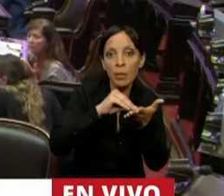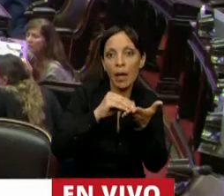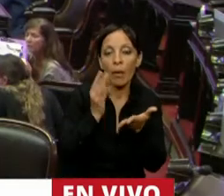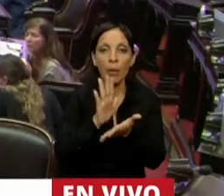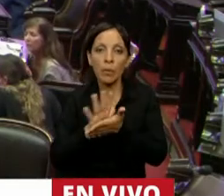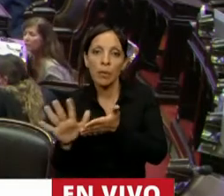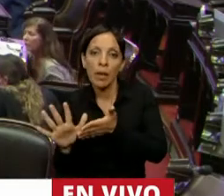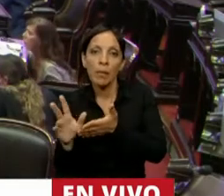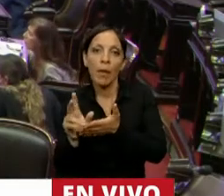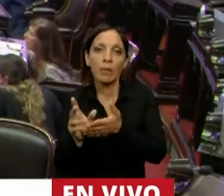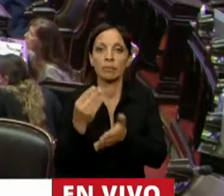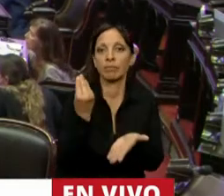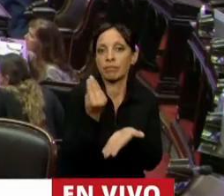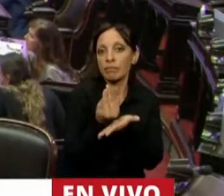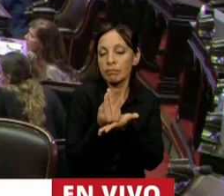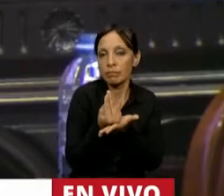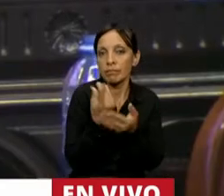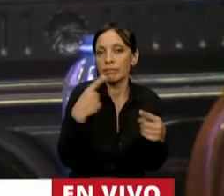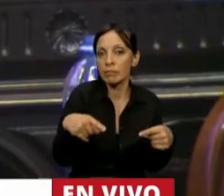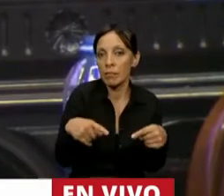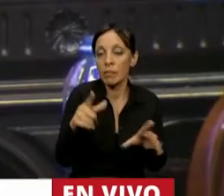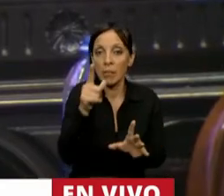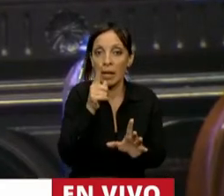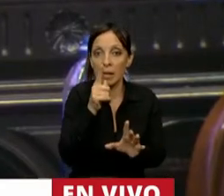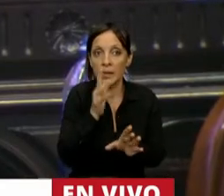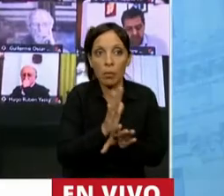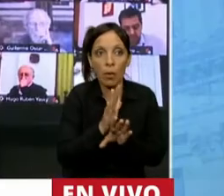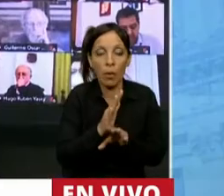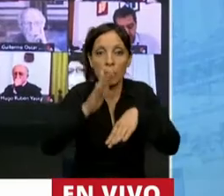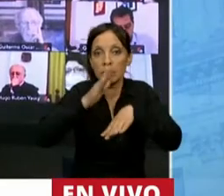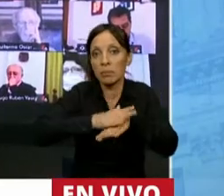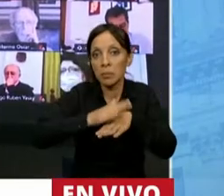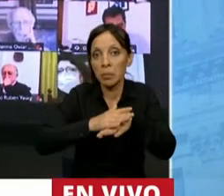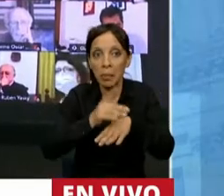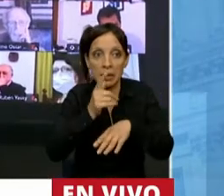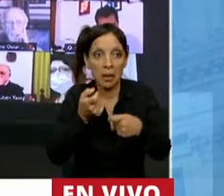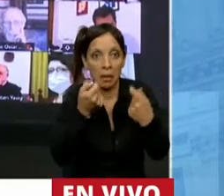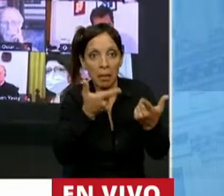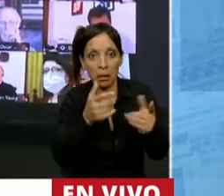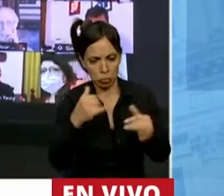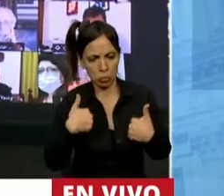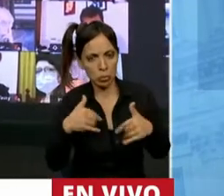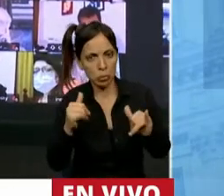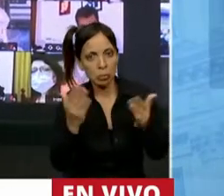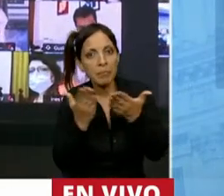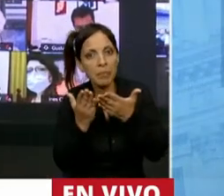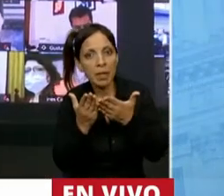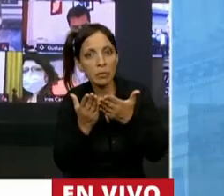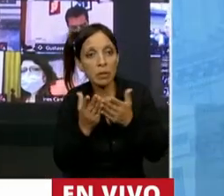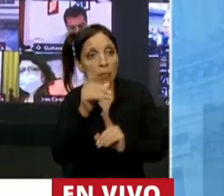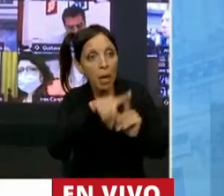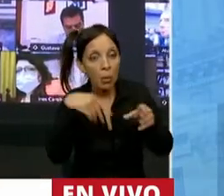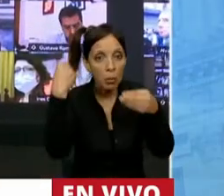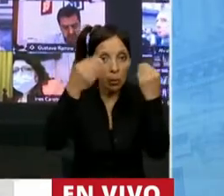generacional de estrabasamiento, tenemos una mochila que tenemos que dar costos. Si estudié, para los que les